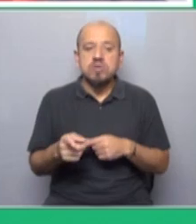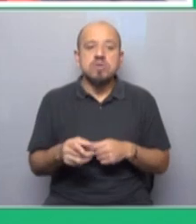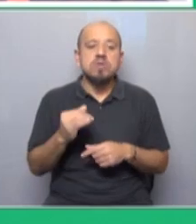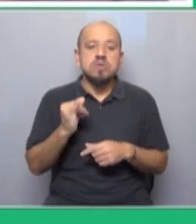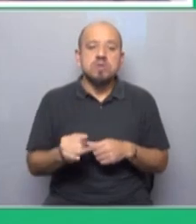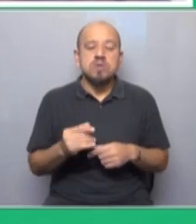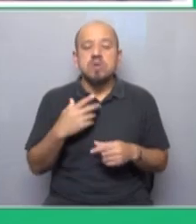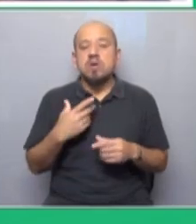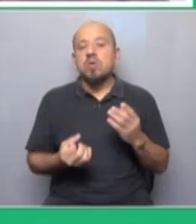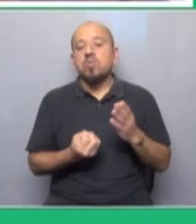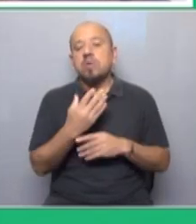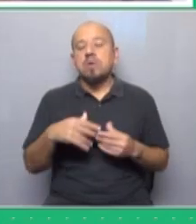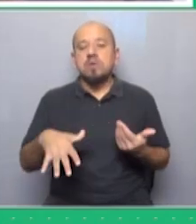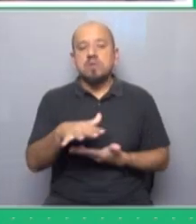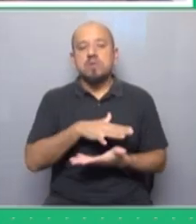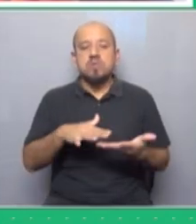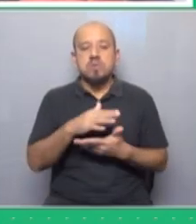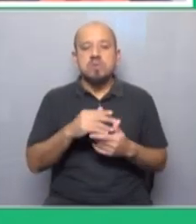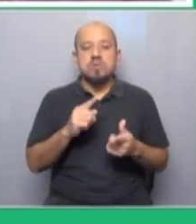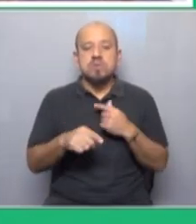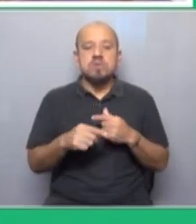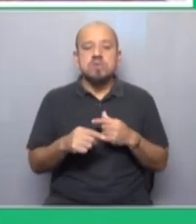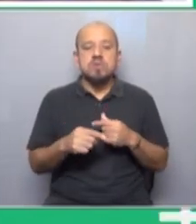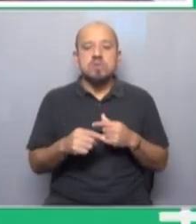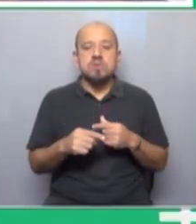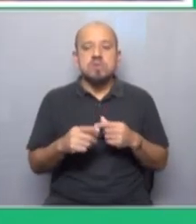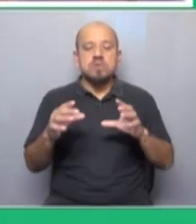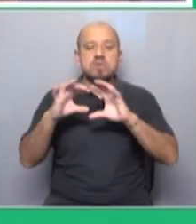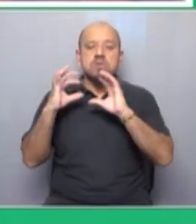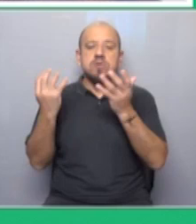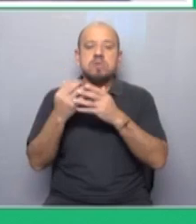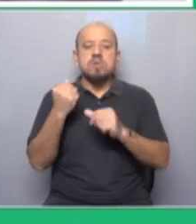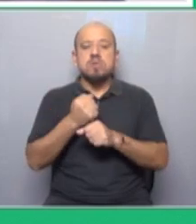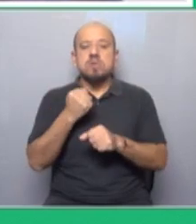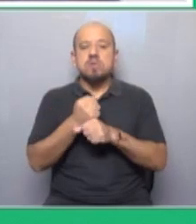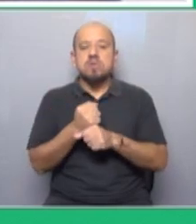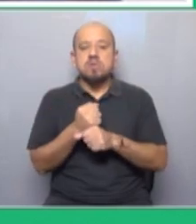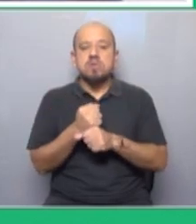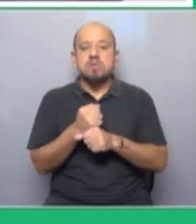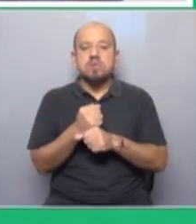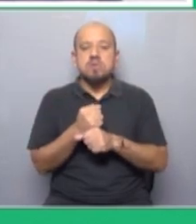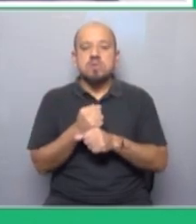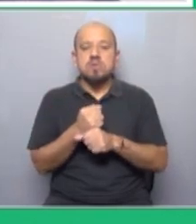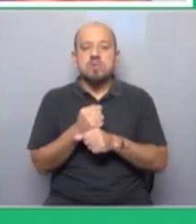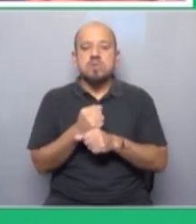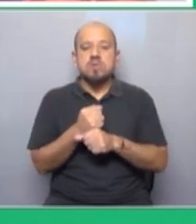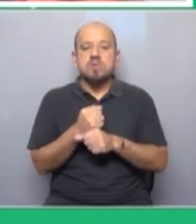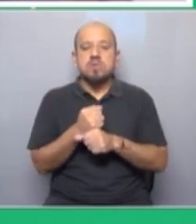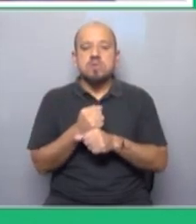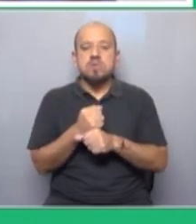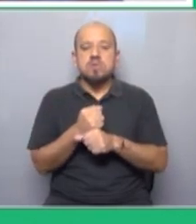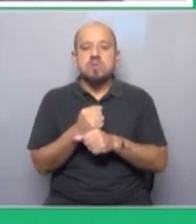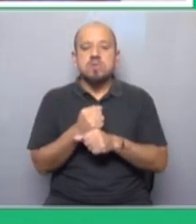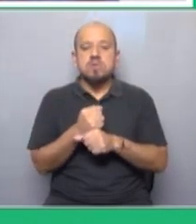en una nueva situación de la clase obrera global del mundo del trabajo. Pero agregaría un par de puntos más para